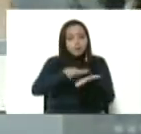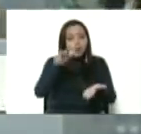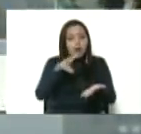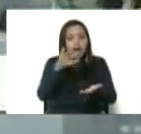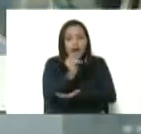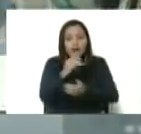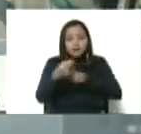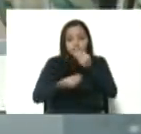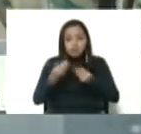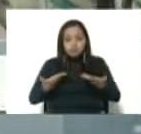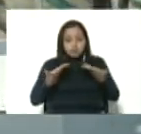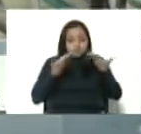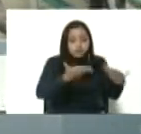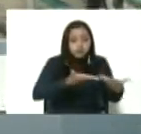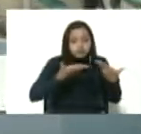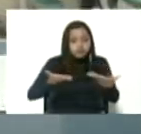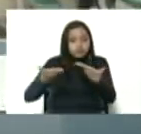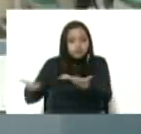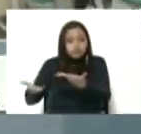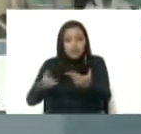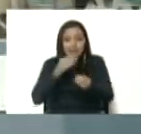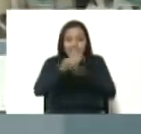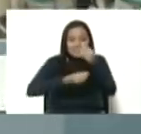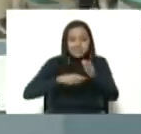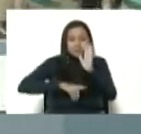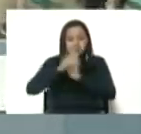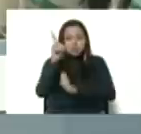vaya inmediatamente a su ejecución.